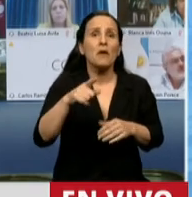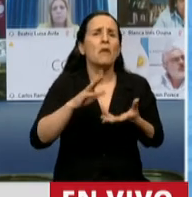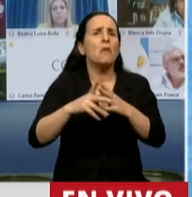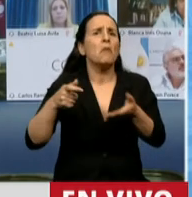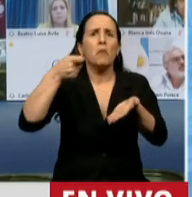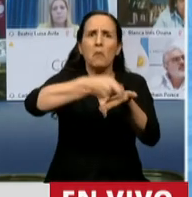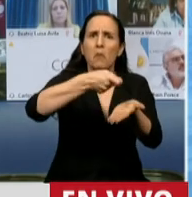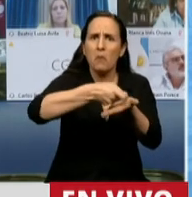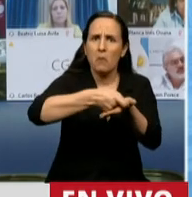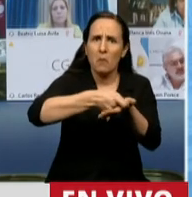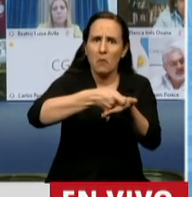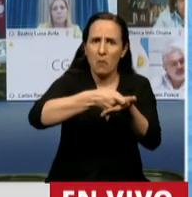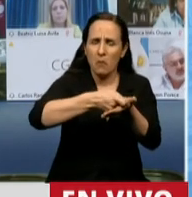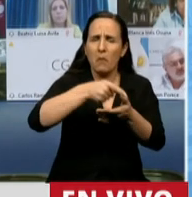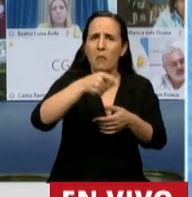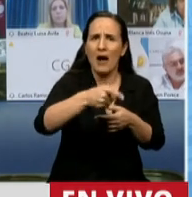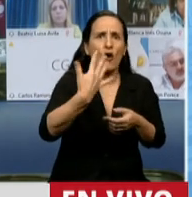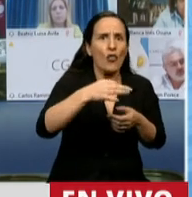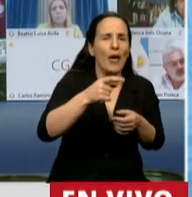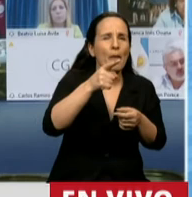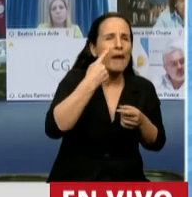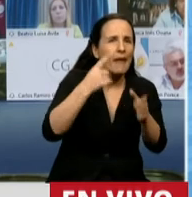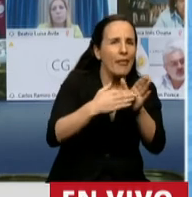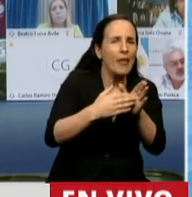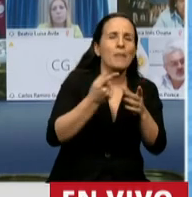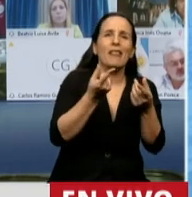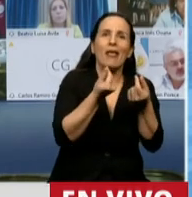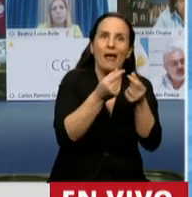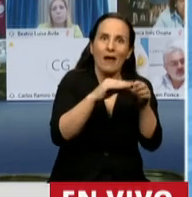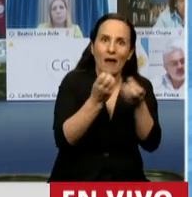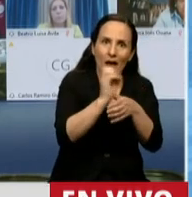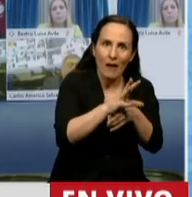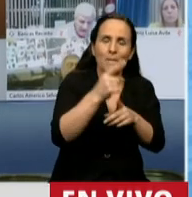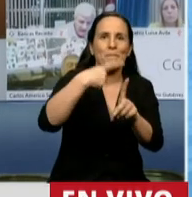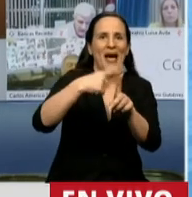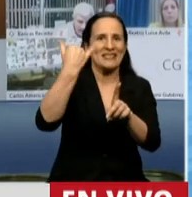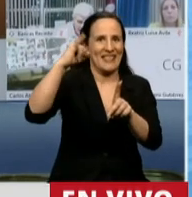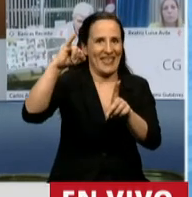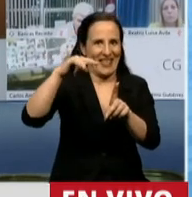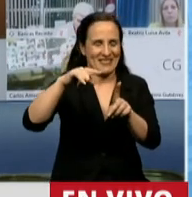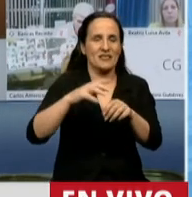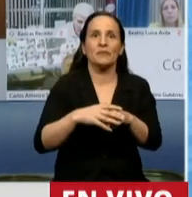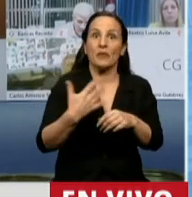integral al vencimiento, o sea, capital de interés, las provincias